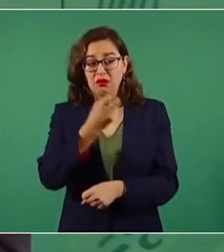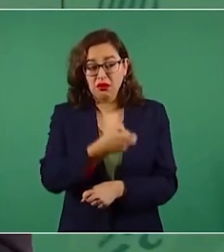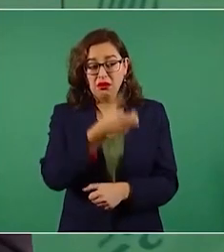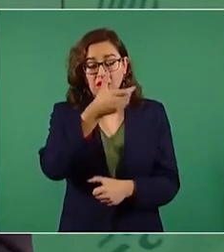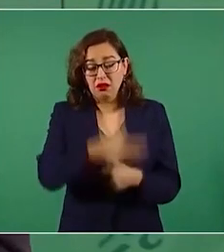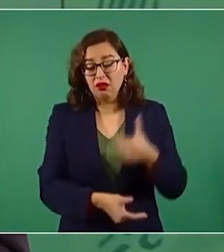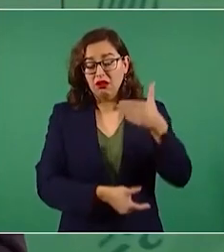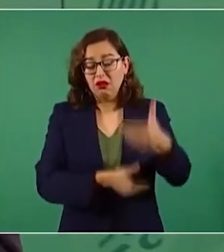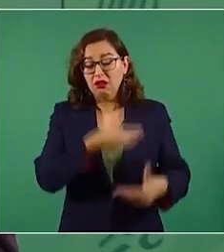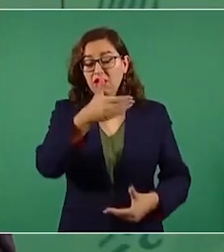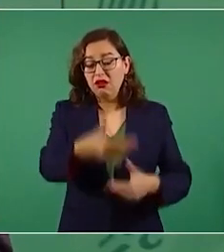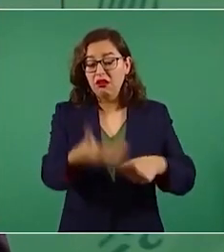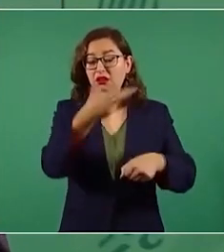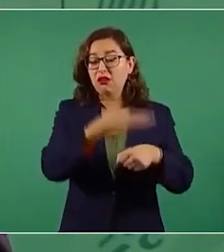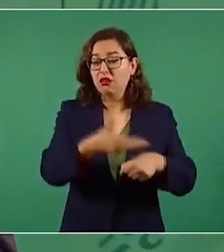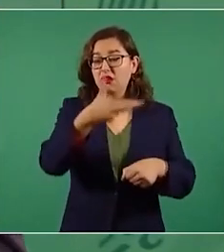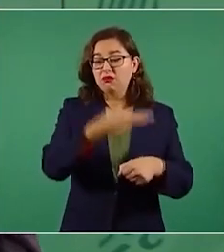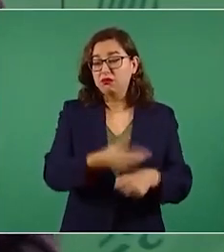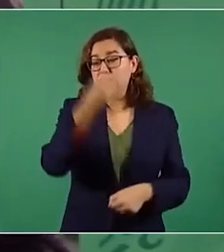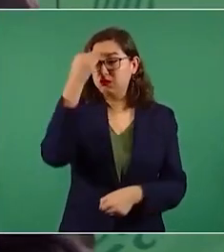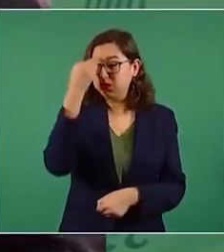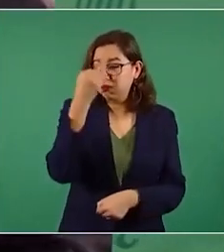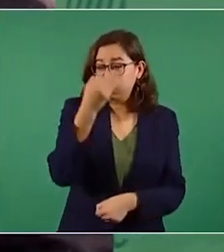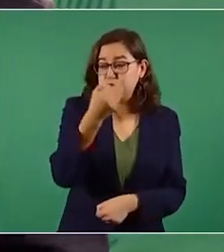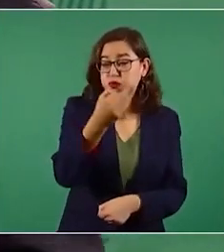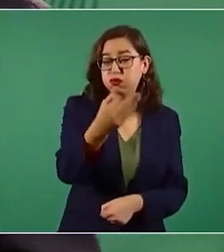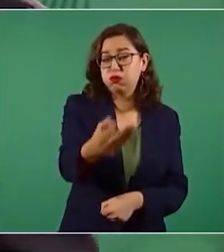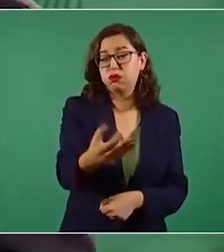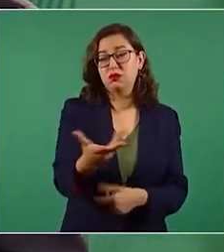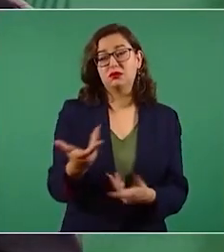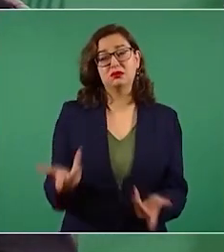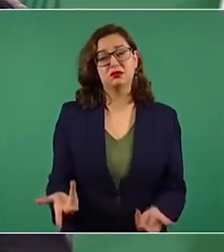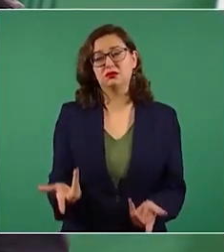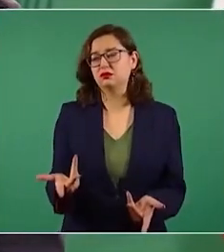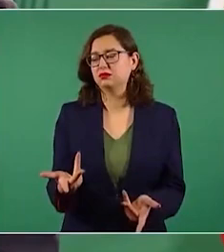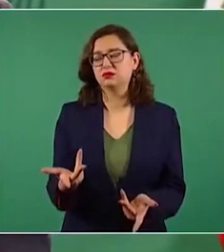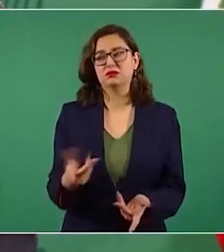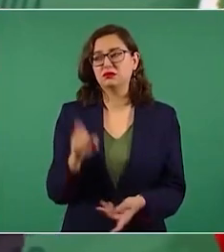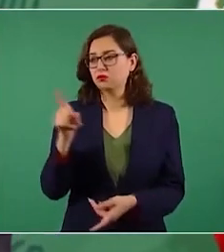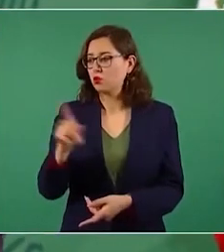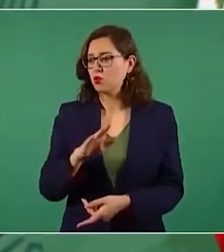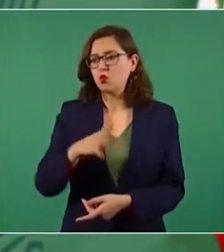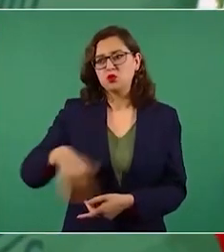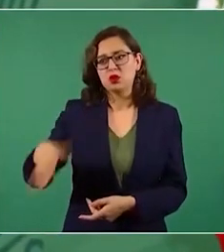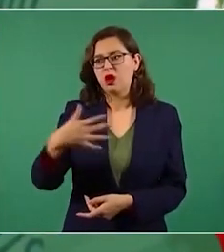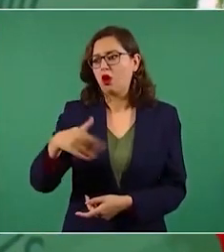Que si no interviene la Comisión de Derechos Humanos,